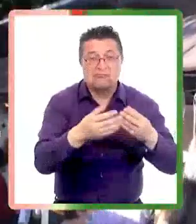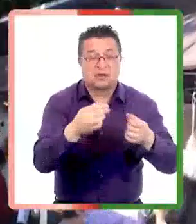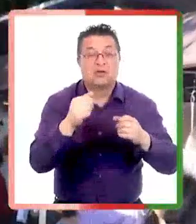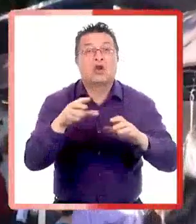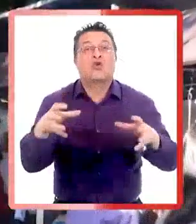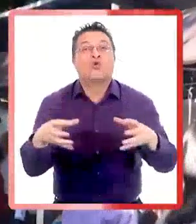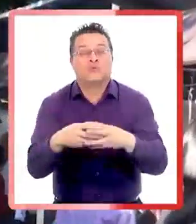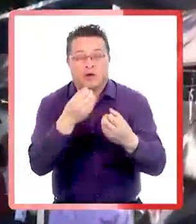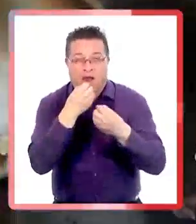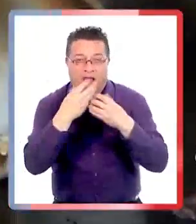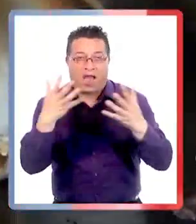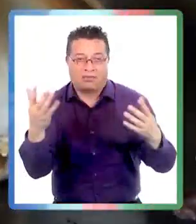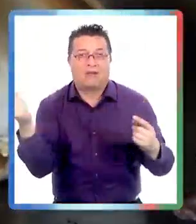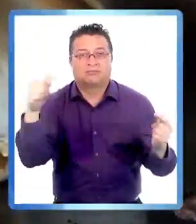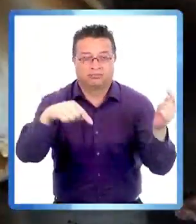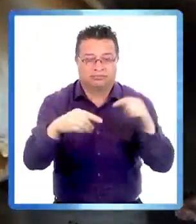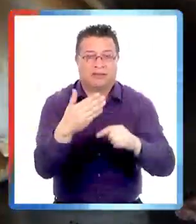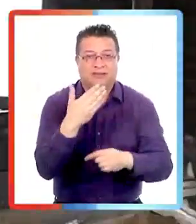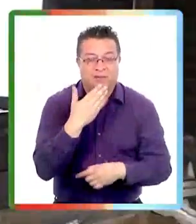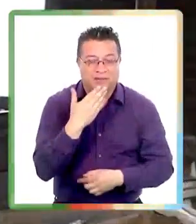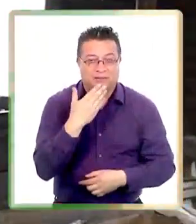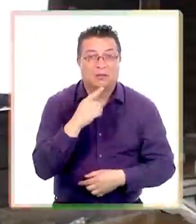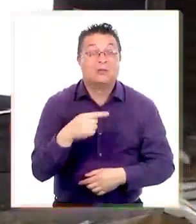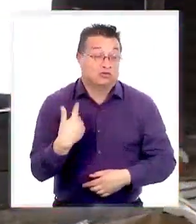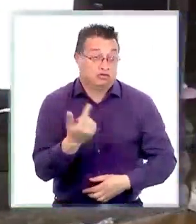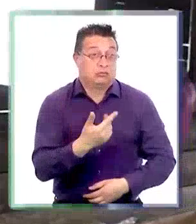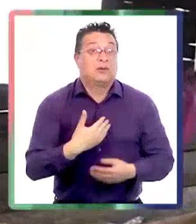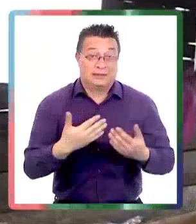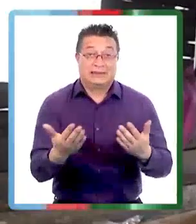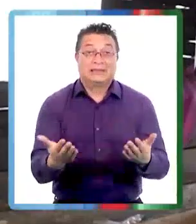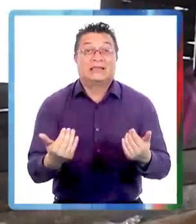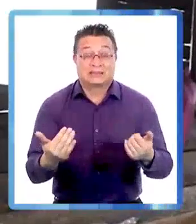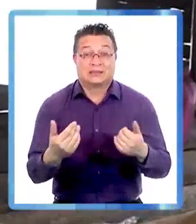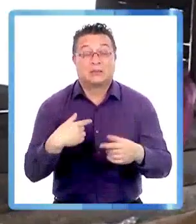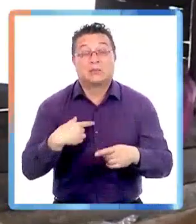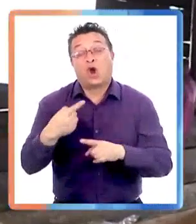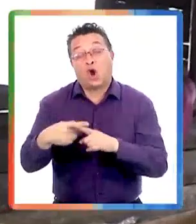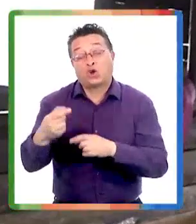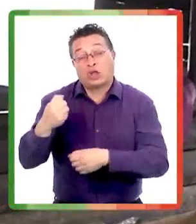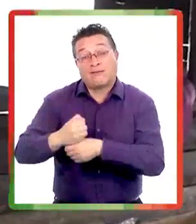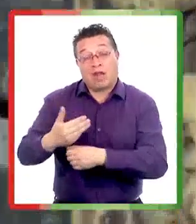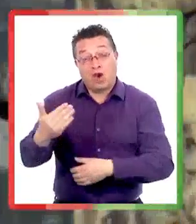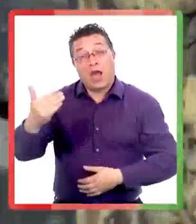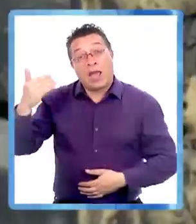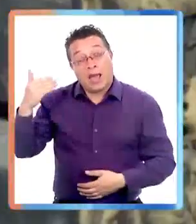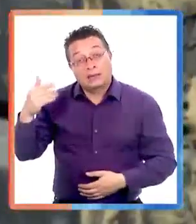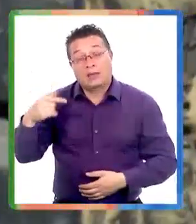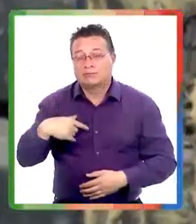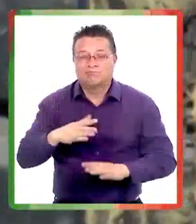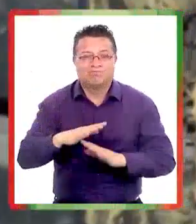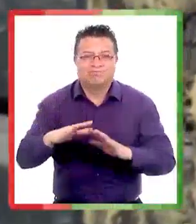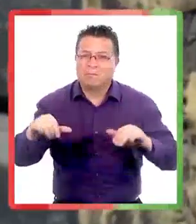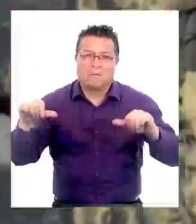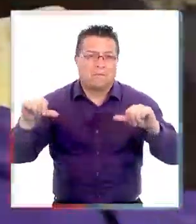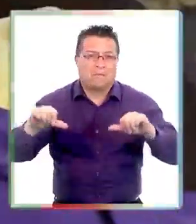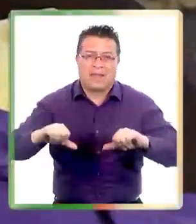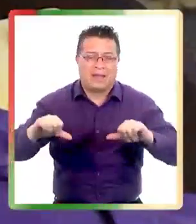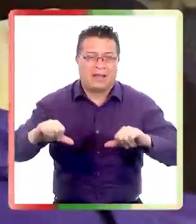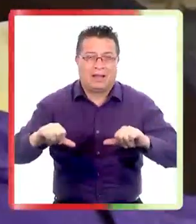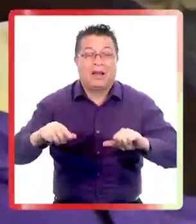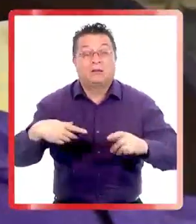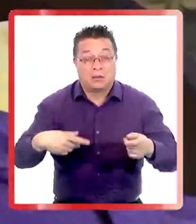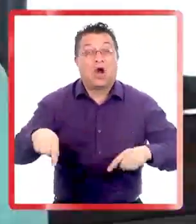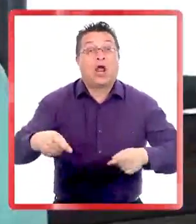grupos musicales que se presentaron Partió más que nada por necesidad porque mi otro trabajo anterior se había puesto malito